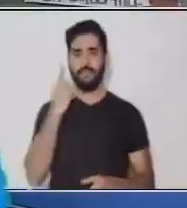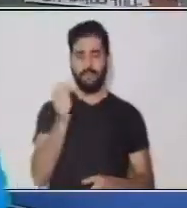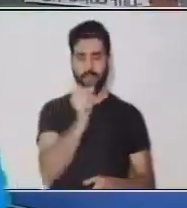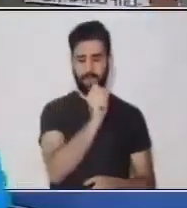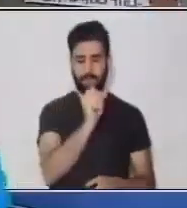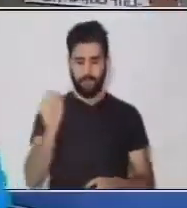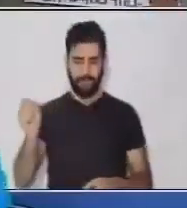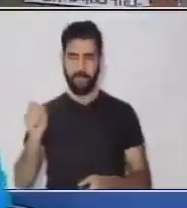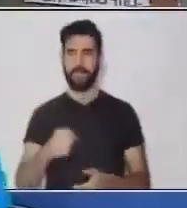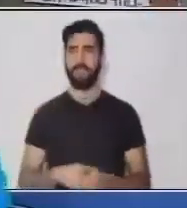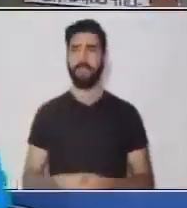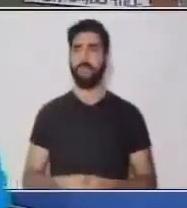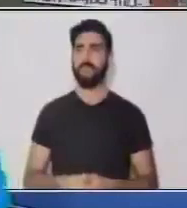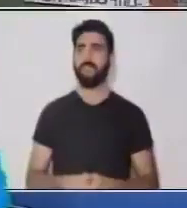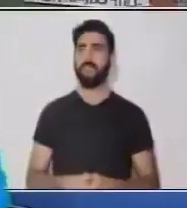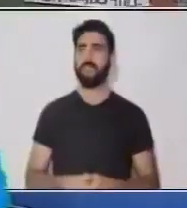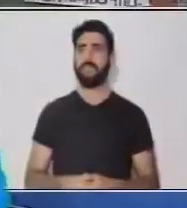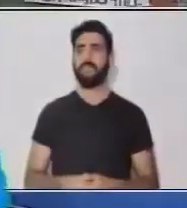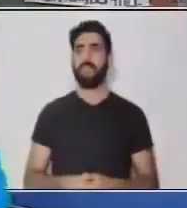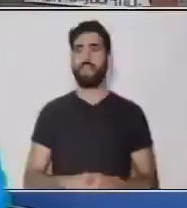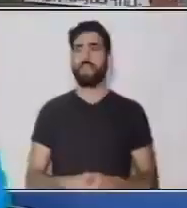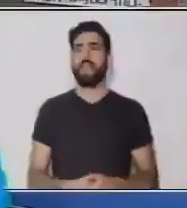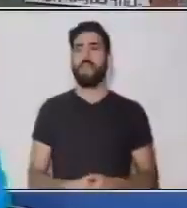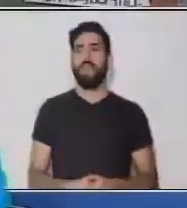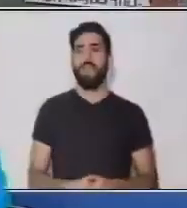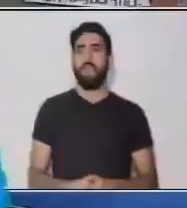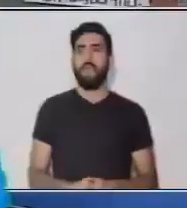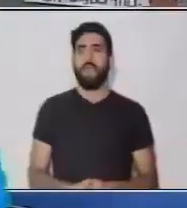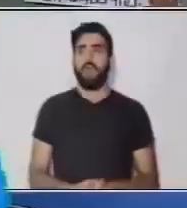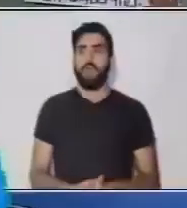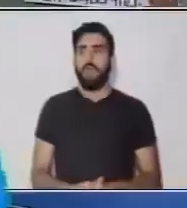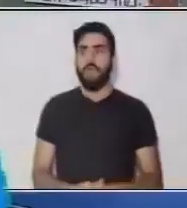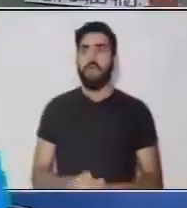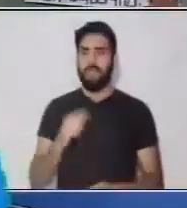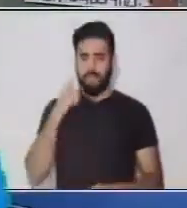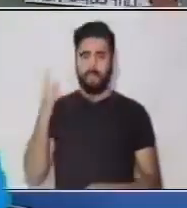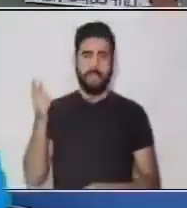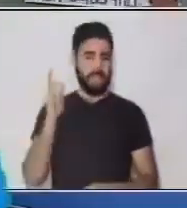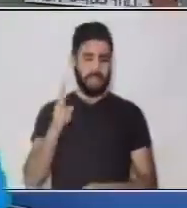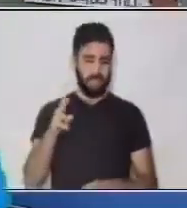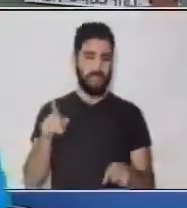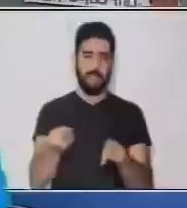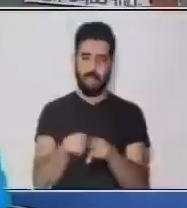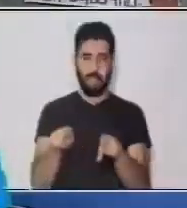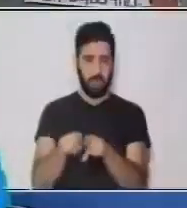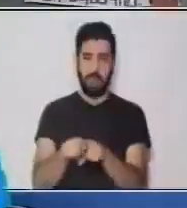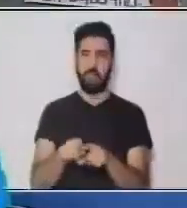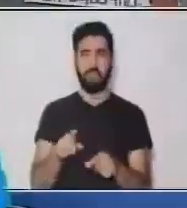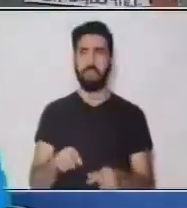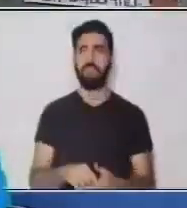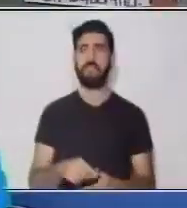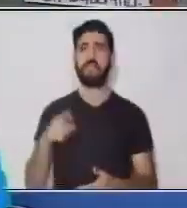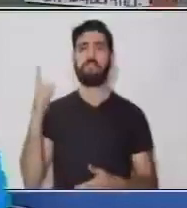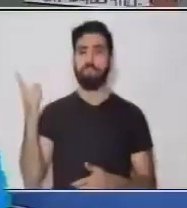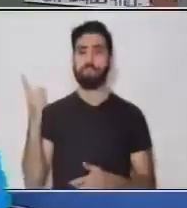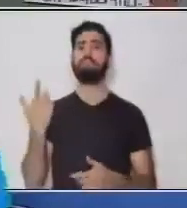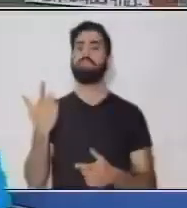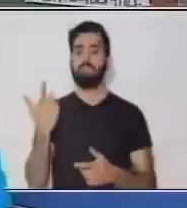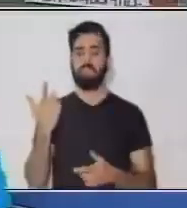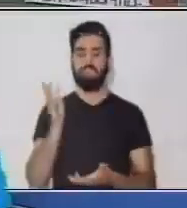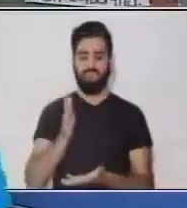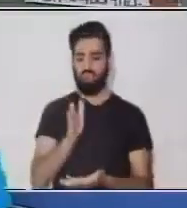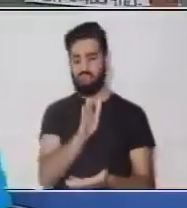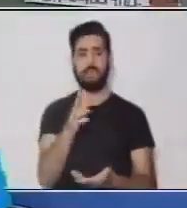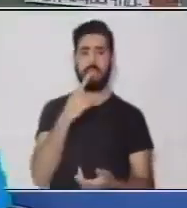subrayar... Para darnos cuenta... Que el mensaje... Siempre va a ser el mismo. Dañó el huerto...